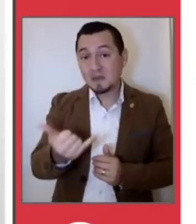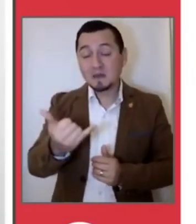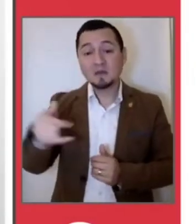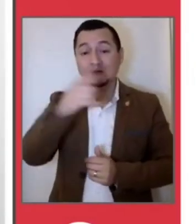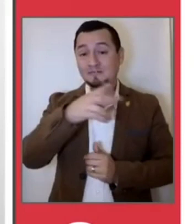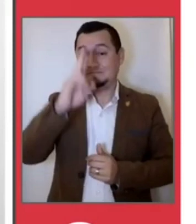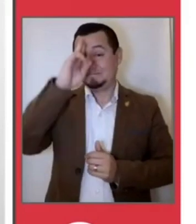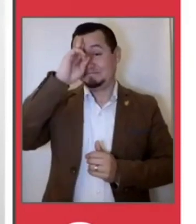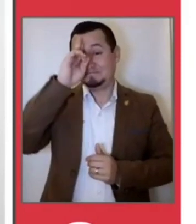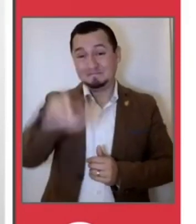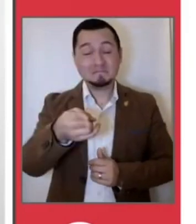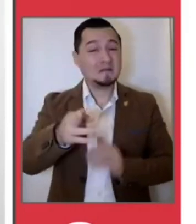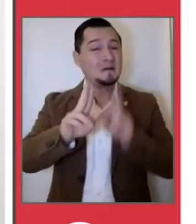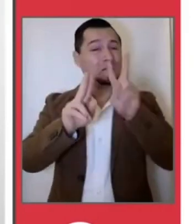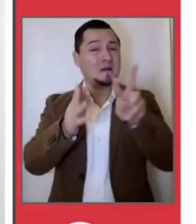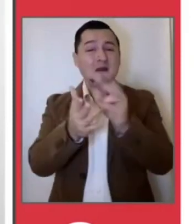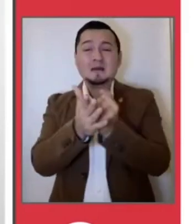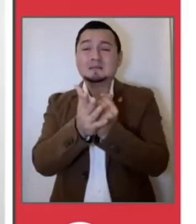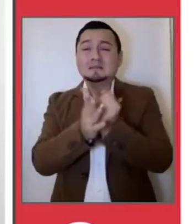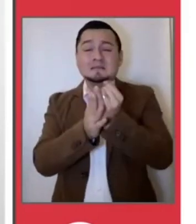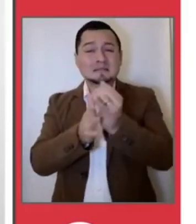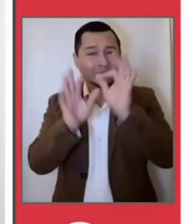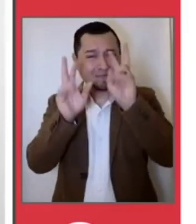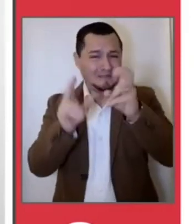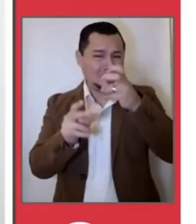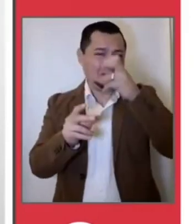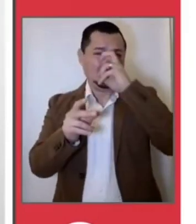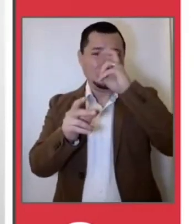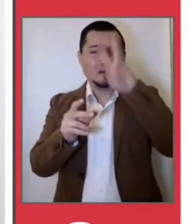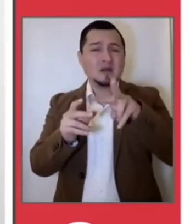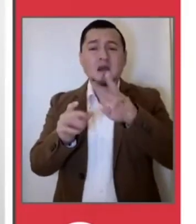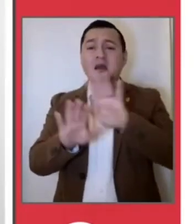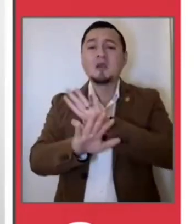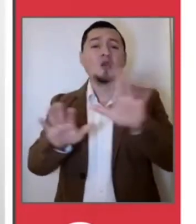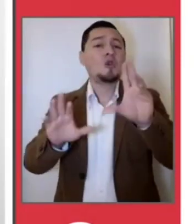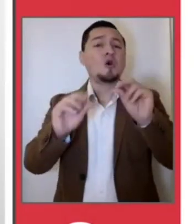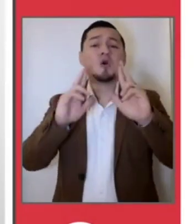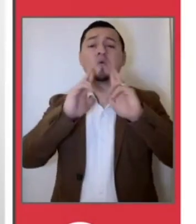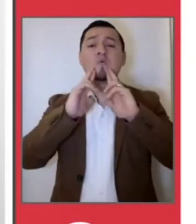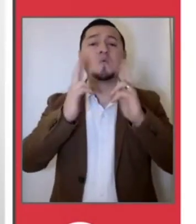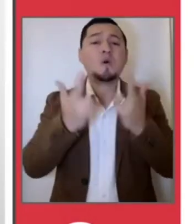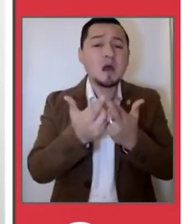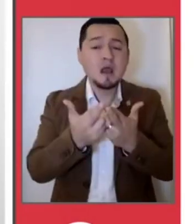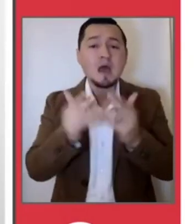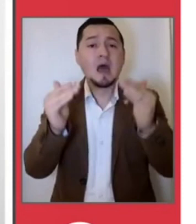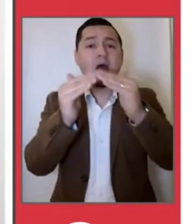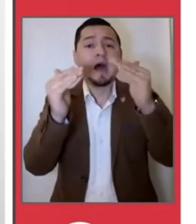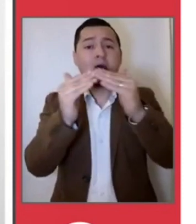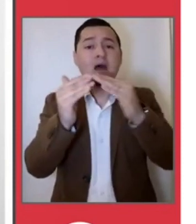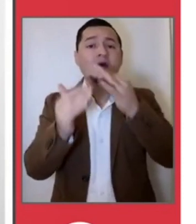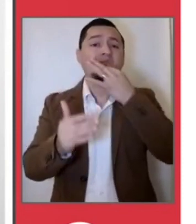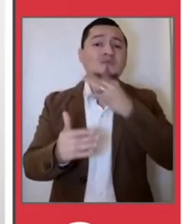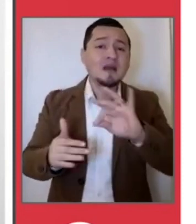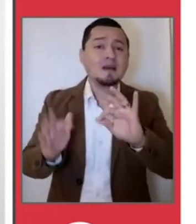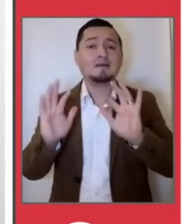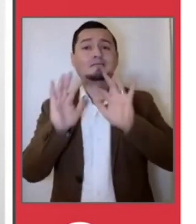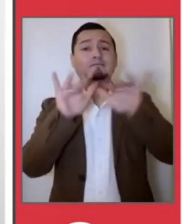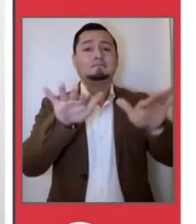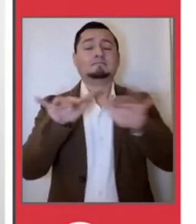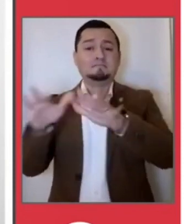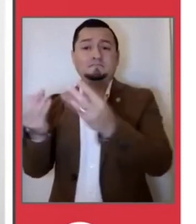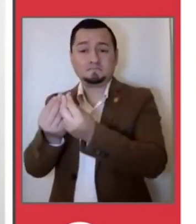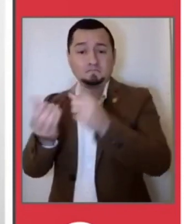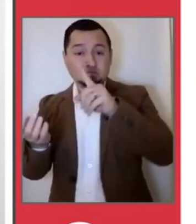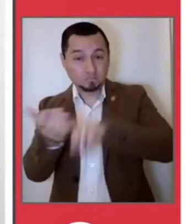actividad social y familiar. Y digo, se restringe porque nosotros no podemos meternos a definir qué se hace